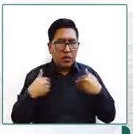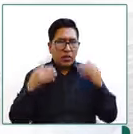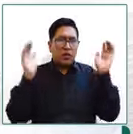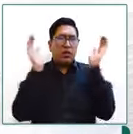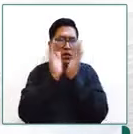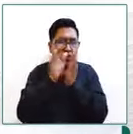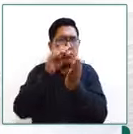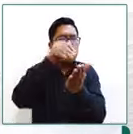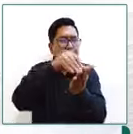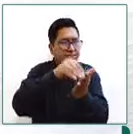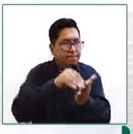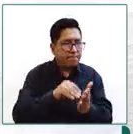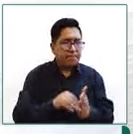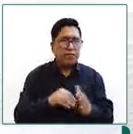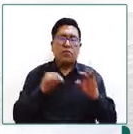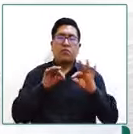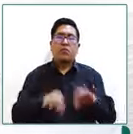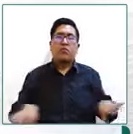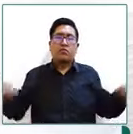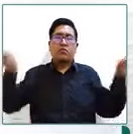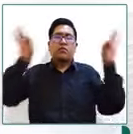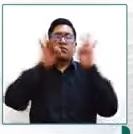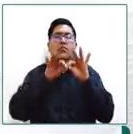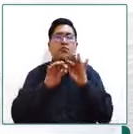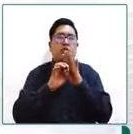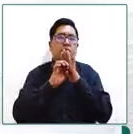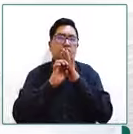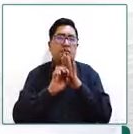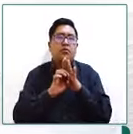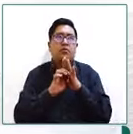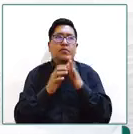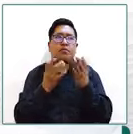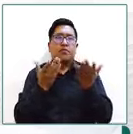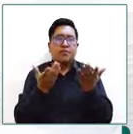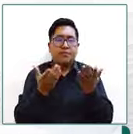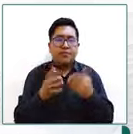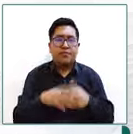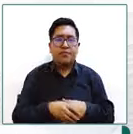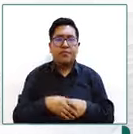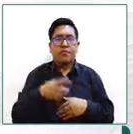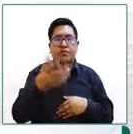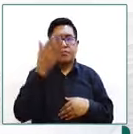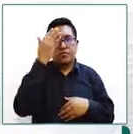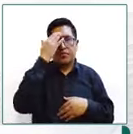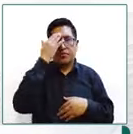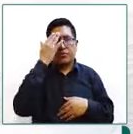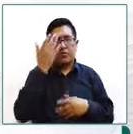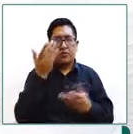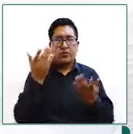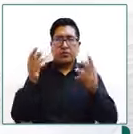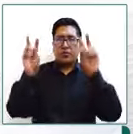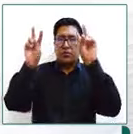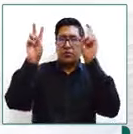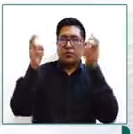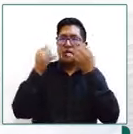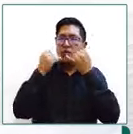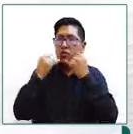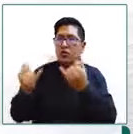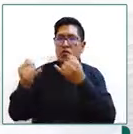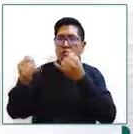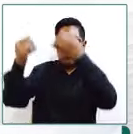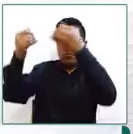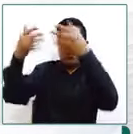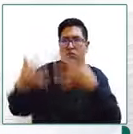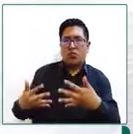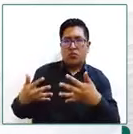son importantes como el hecho de que por ejemplo no coincide la información que